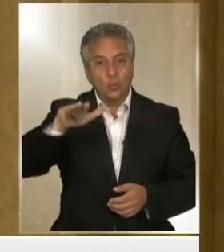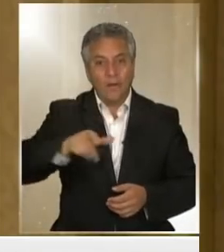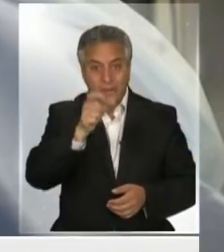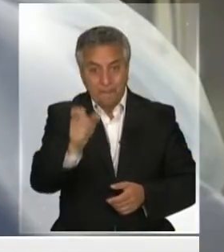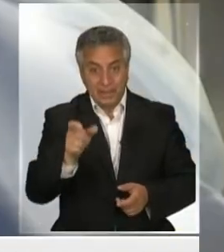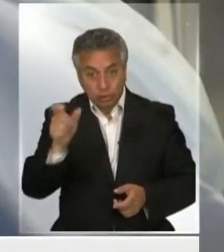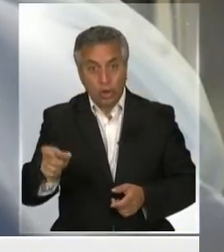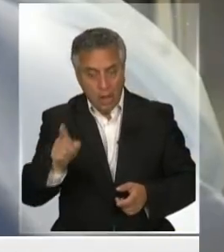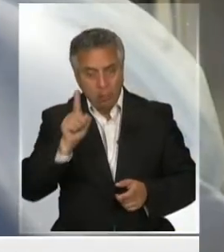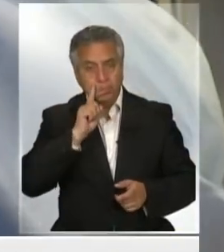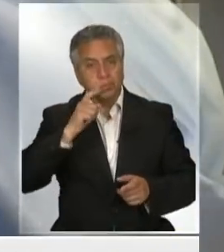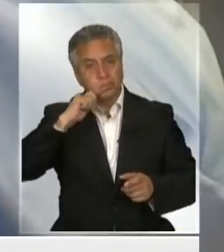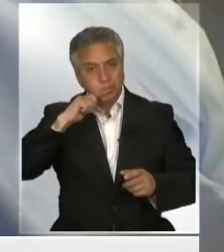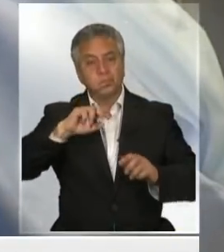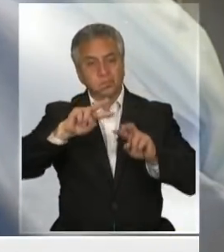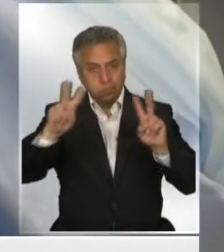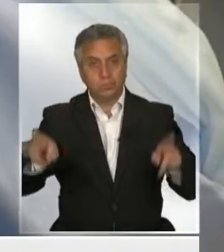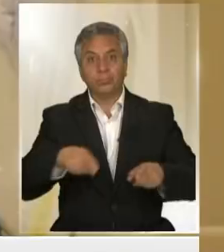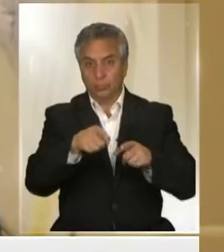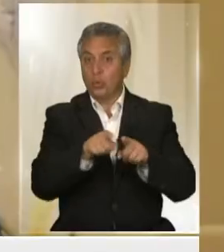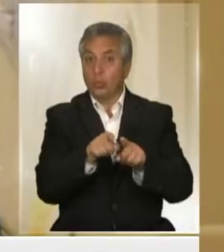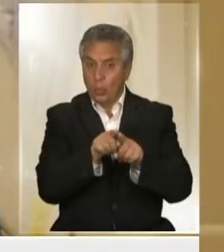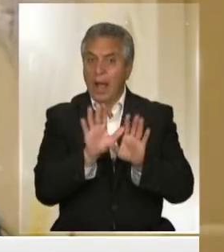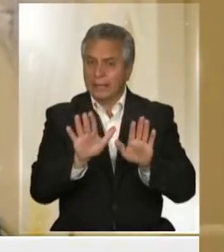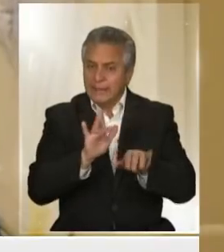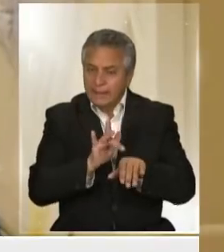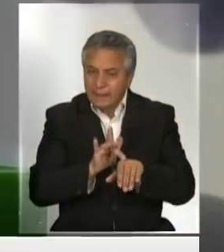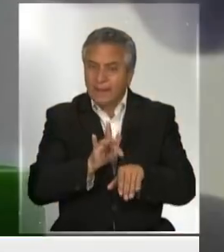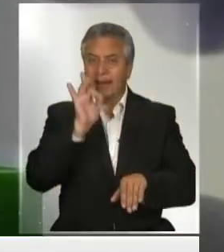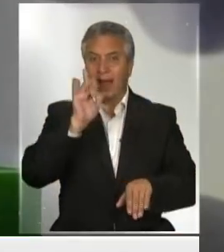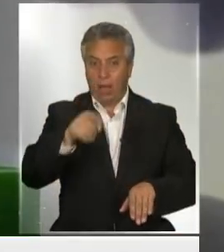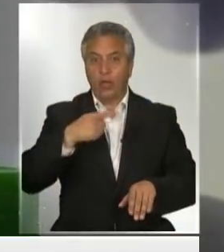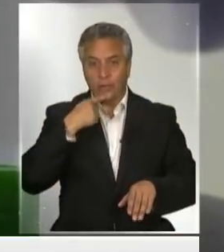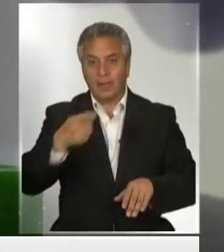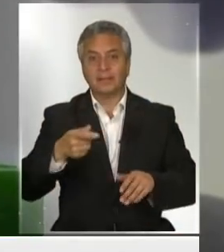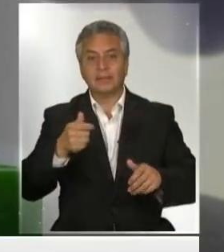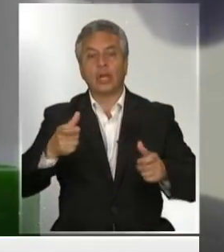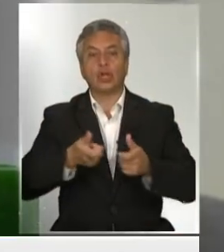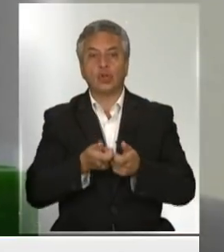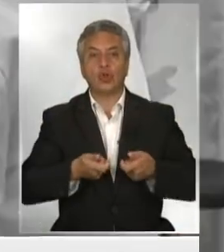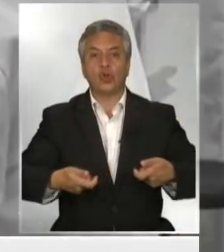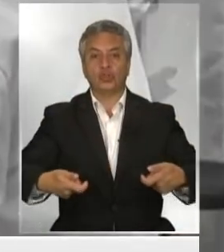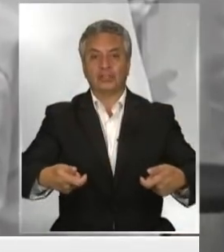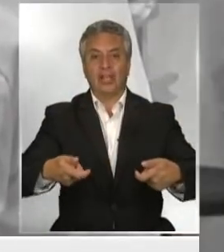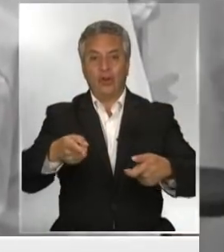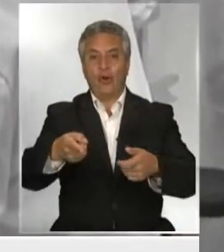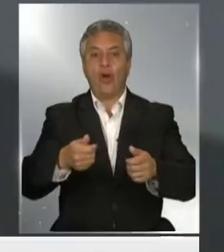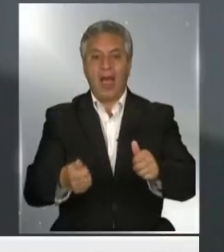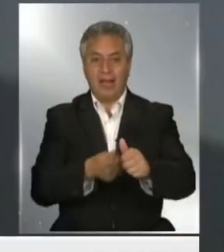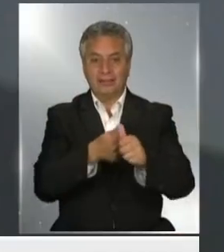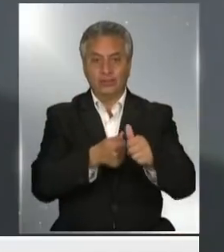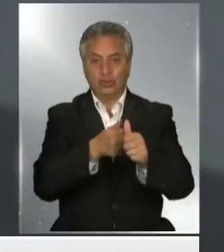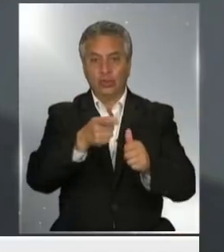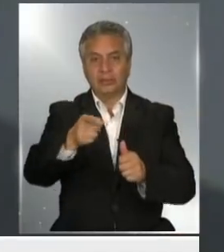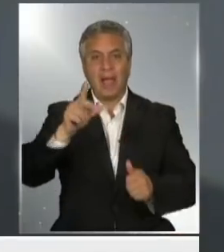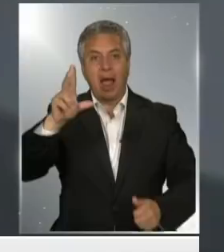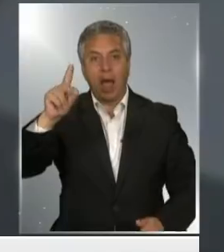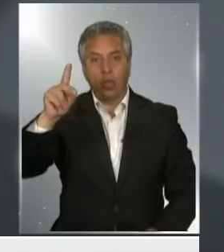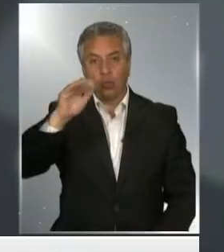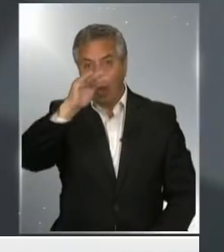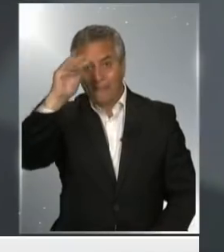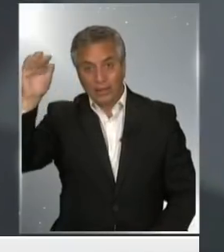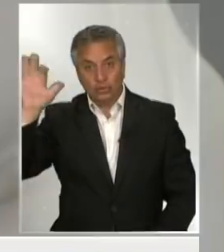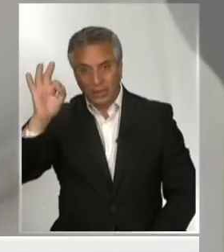componen la denominada población crítica, según el Consejo Asesor, trabajadores de la salud, adultos mayores y